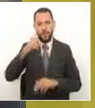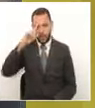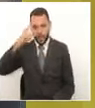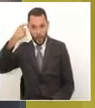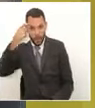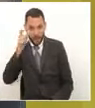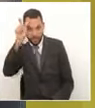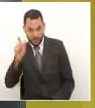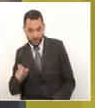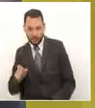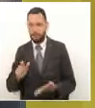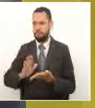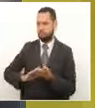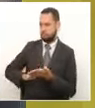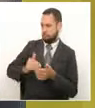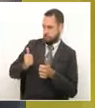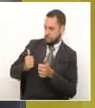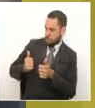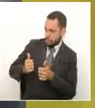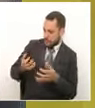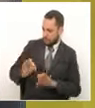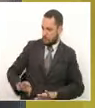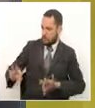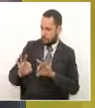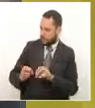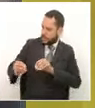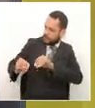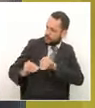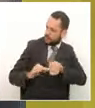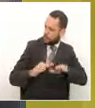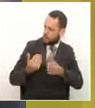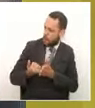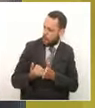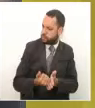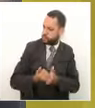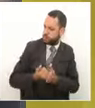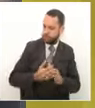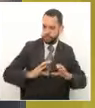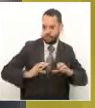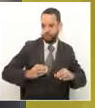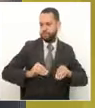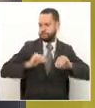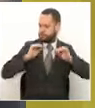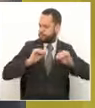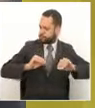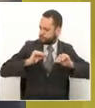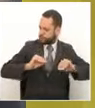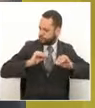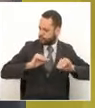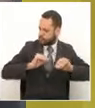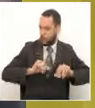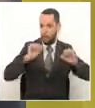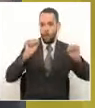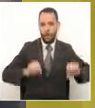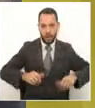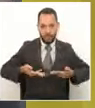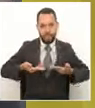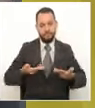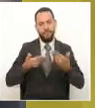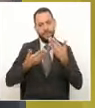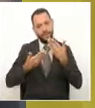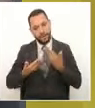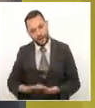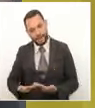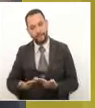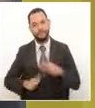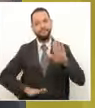ha querido que a través de la misma continúen el proceso de formación nuestros estudiantes. Gracias al concurso